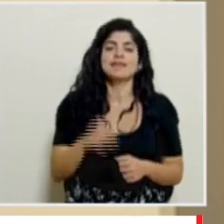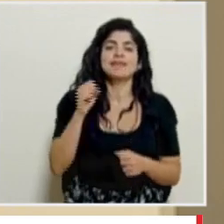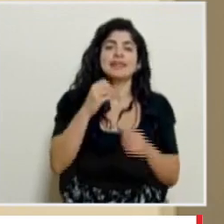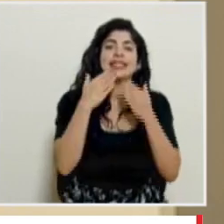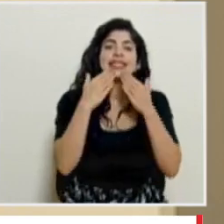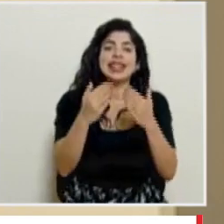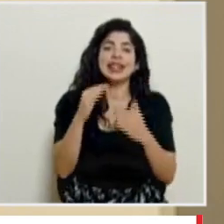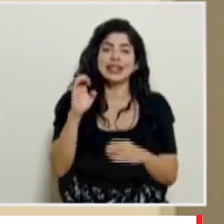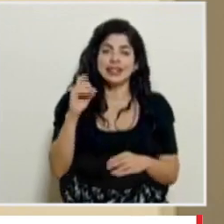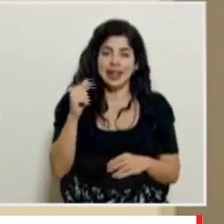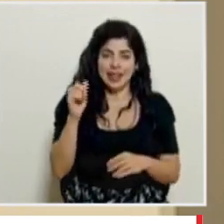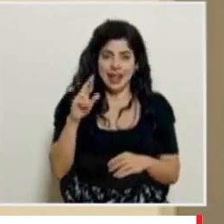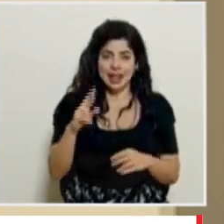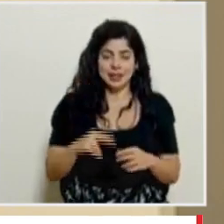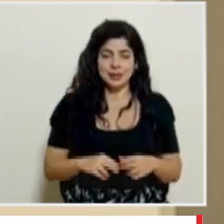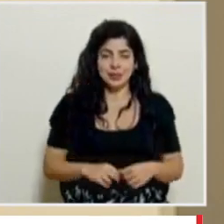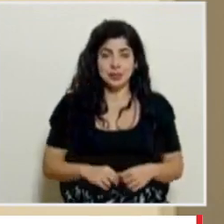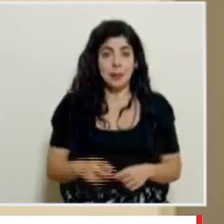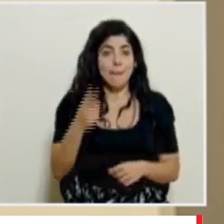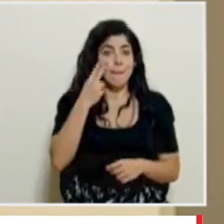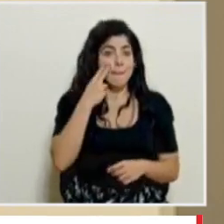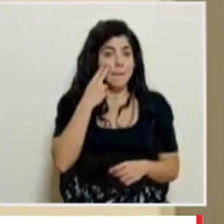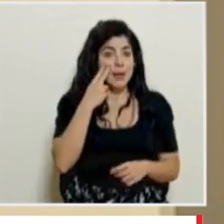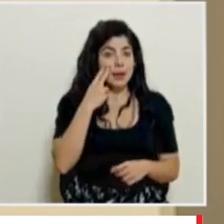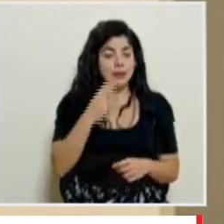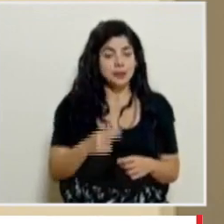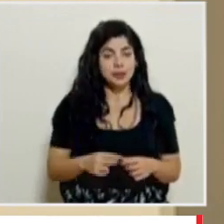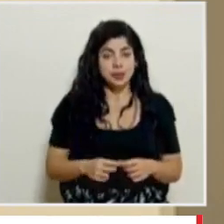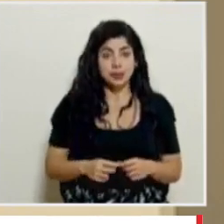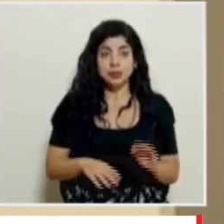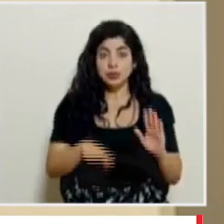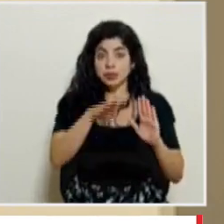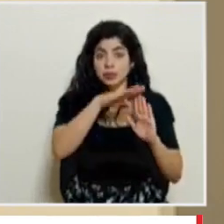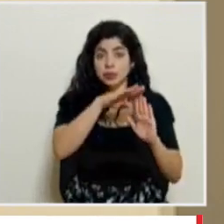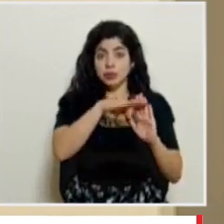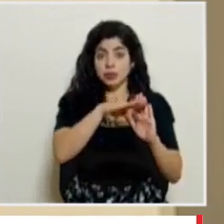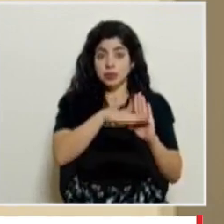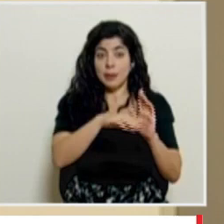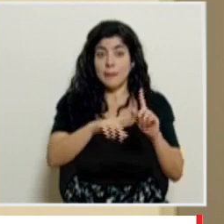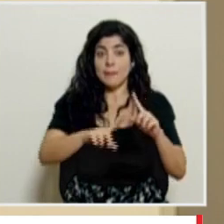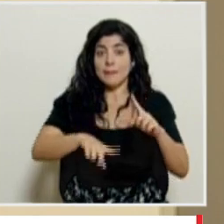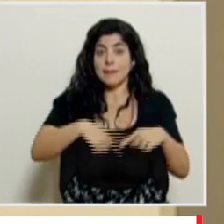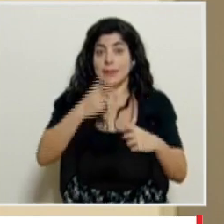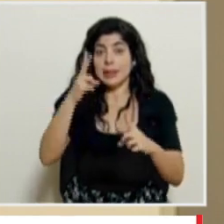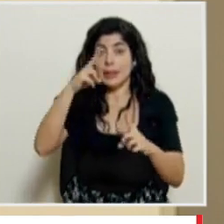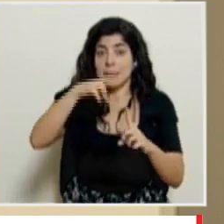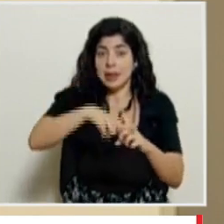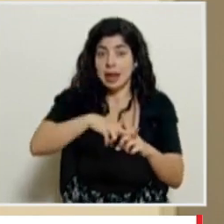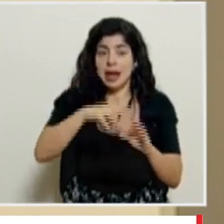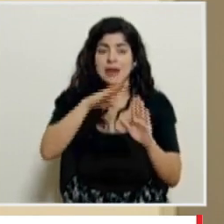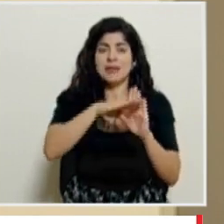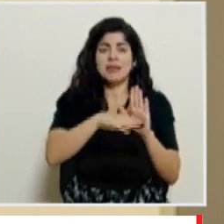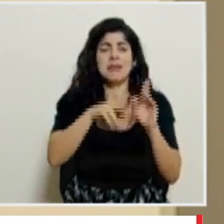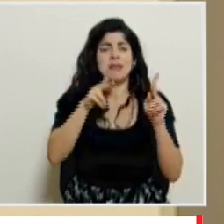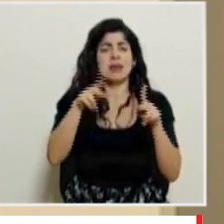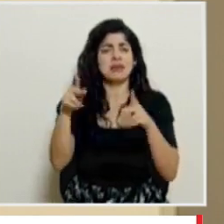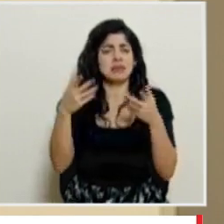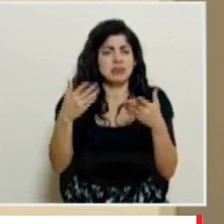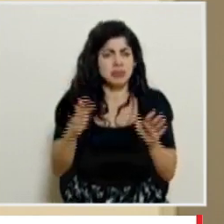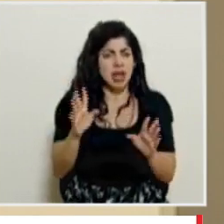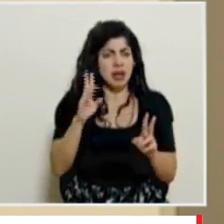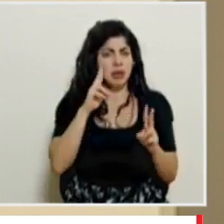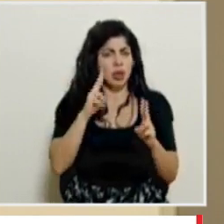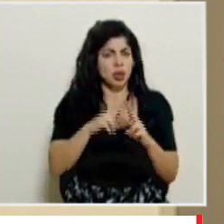muchas gracias don Edgar con respecto a las medidas que se van a tomar ya las medidas ya la gente las conoce